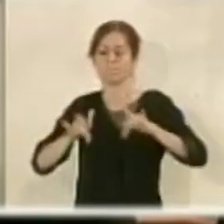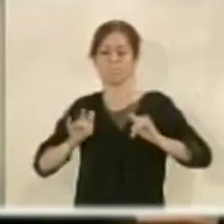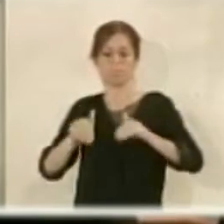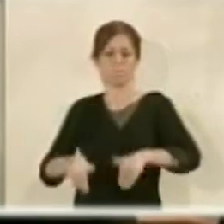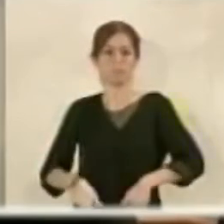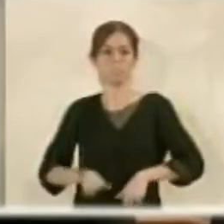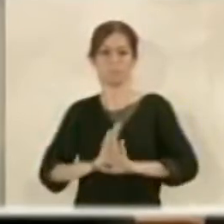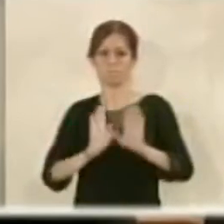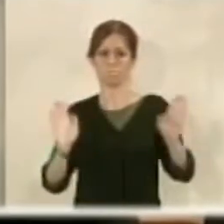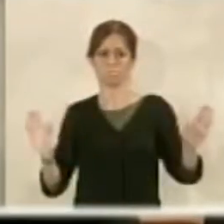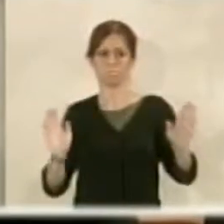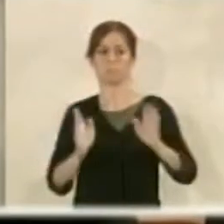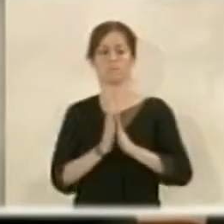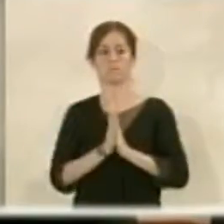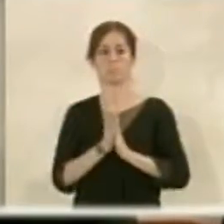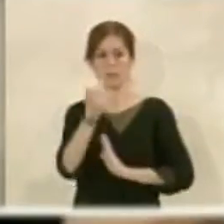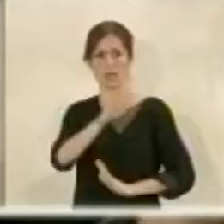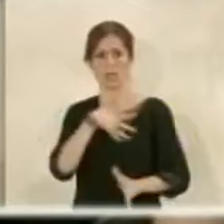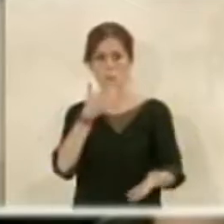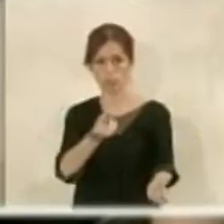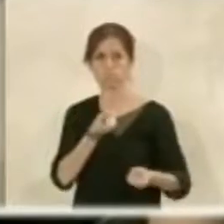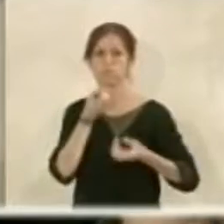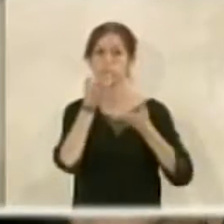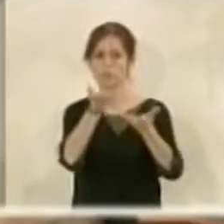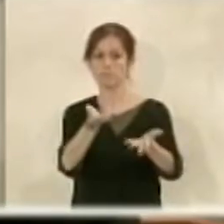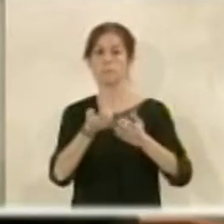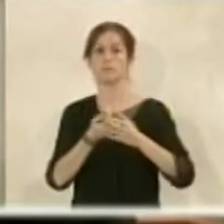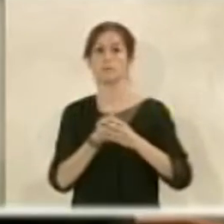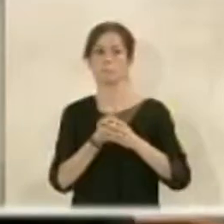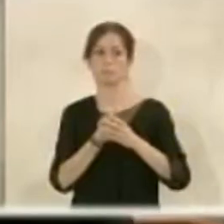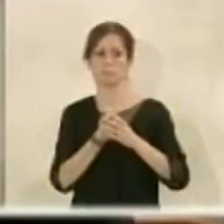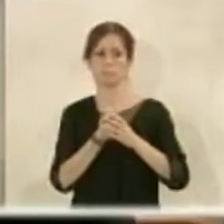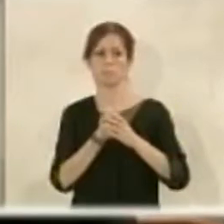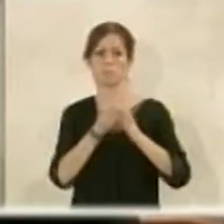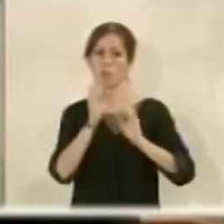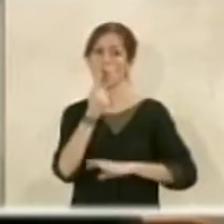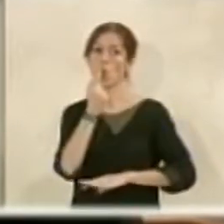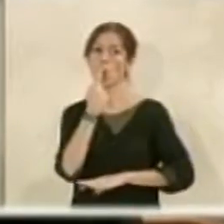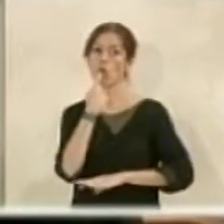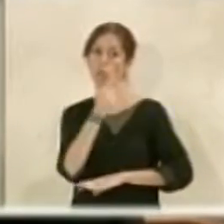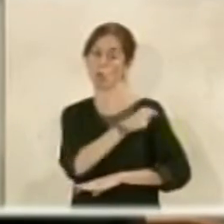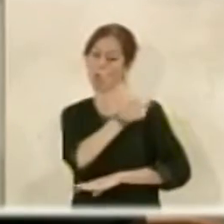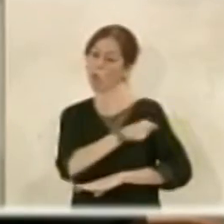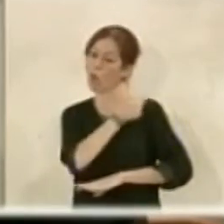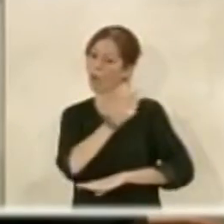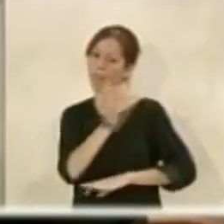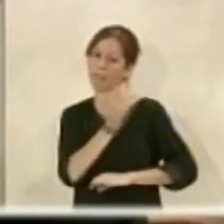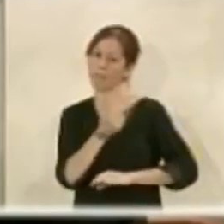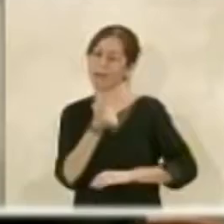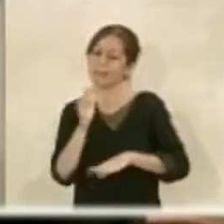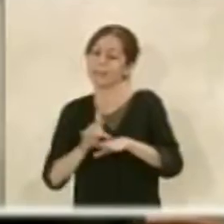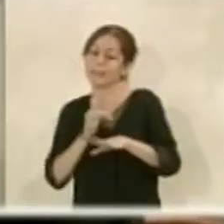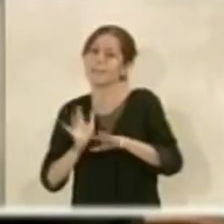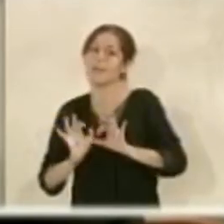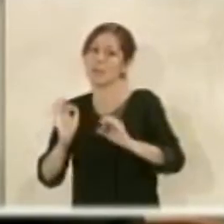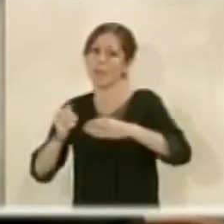y eso, también poner encima de la mesa de que la Cruz Roja en este sentido podría haber tenido un poco más de sensibilidad y